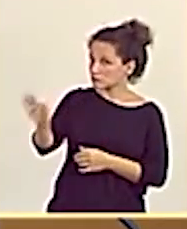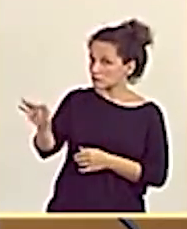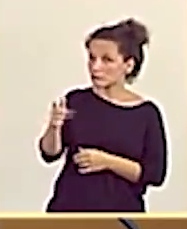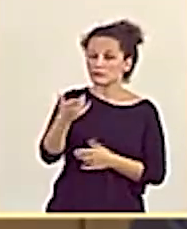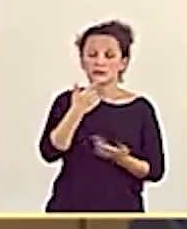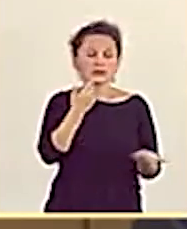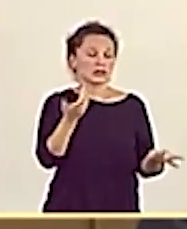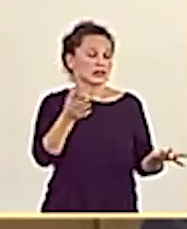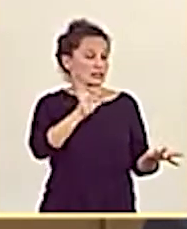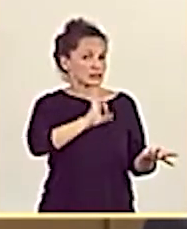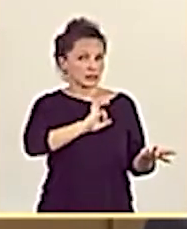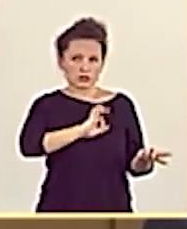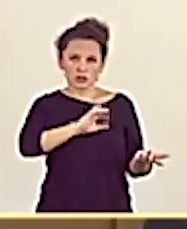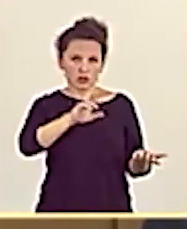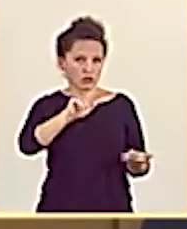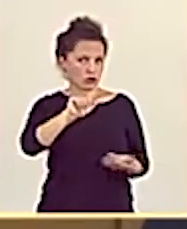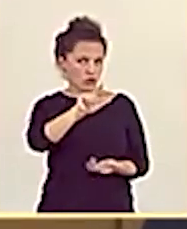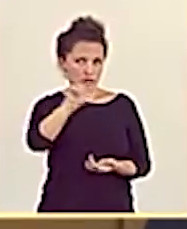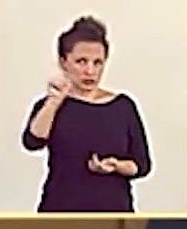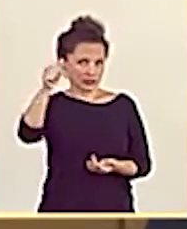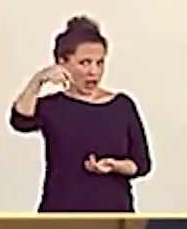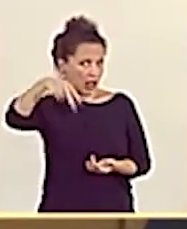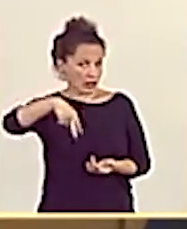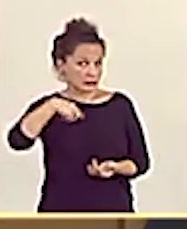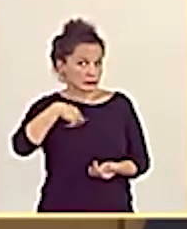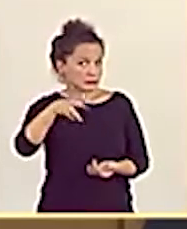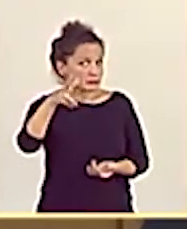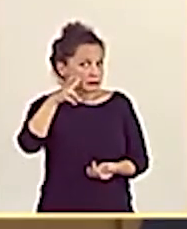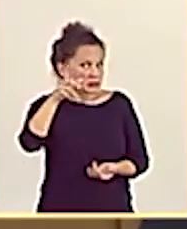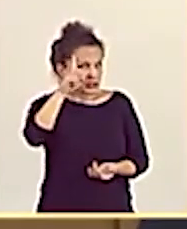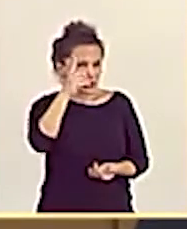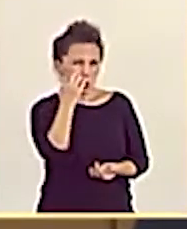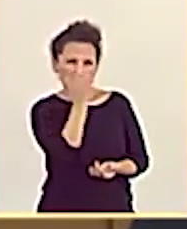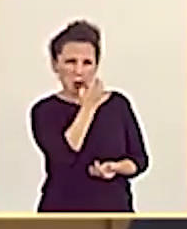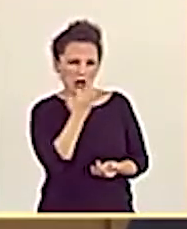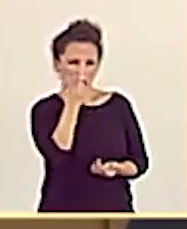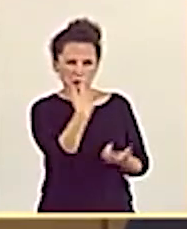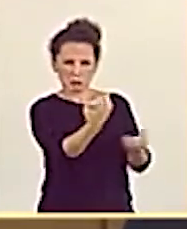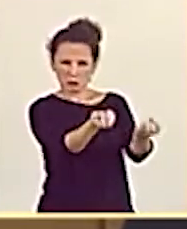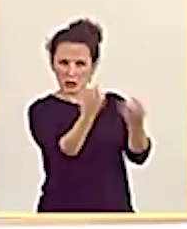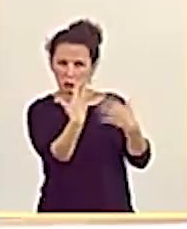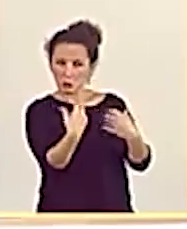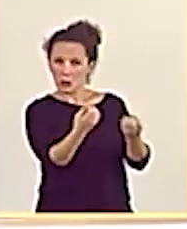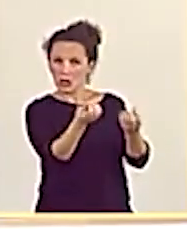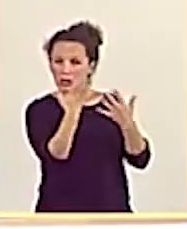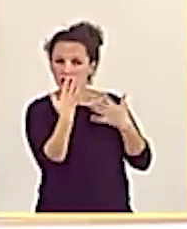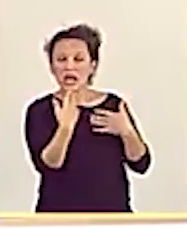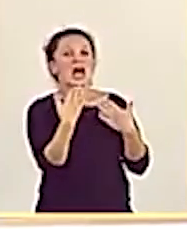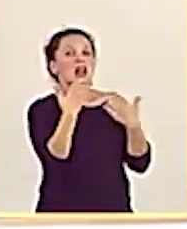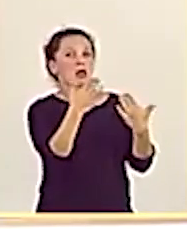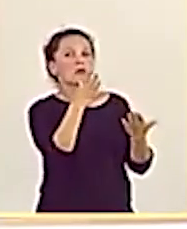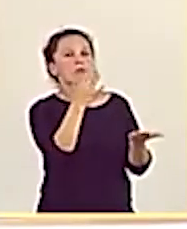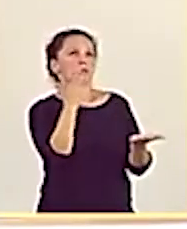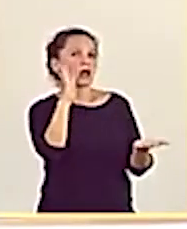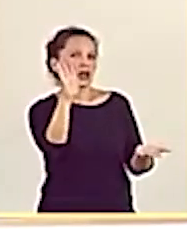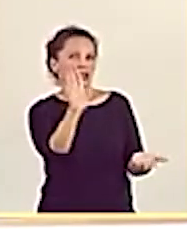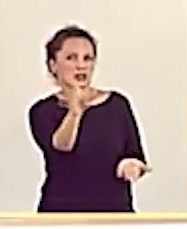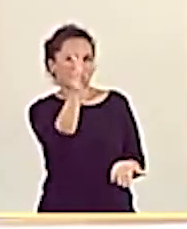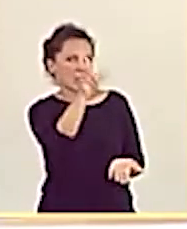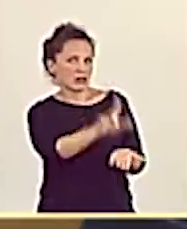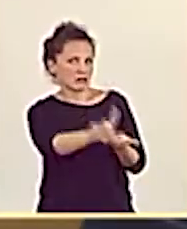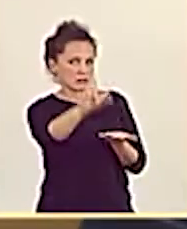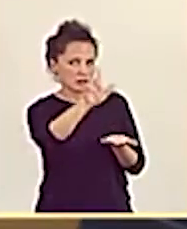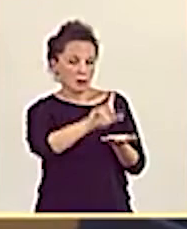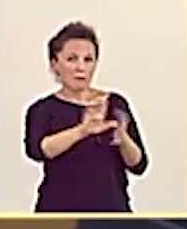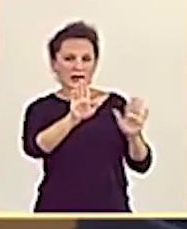Señor Royan, la verdad es que yo, yéndole, no sé si me estaba contando un cuento, le alabo el género literario. Mire, cuando